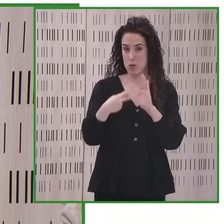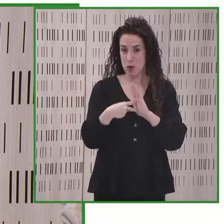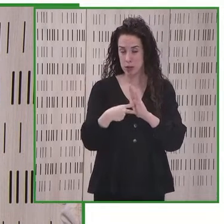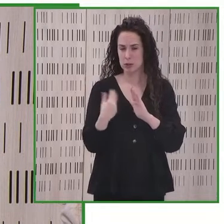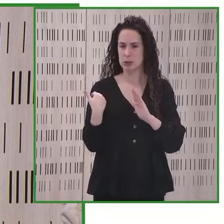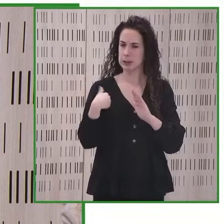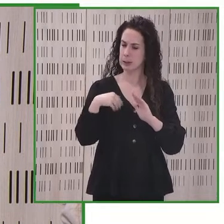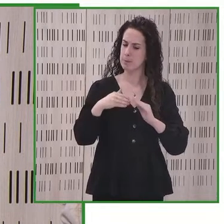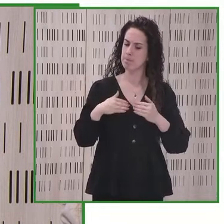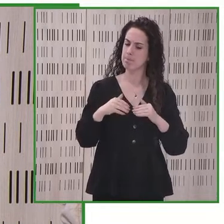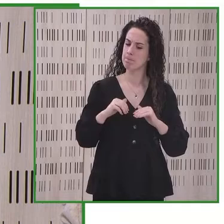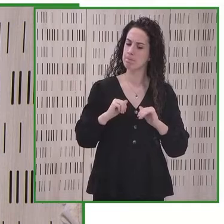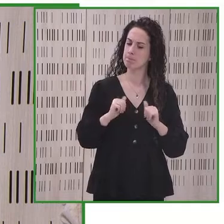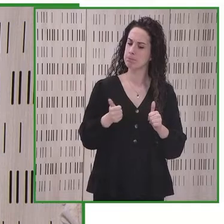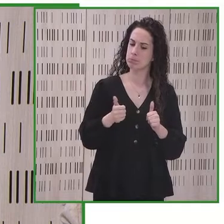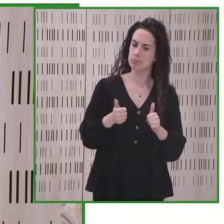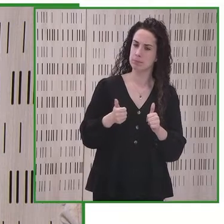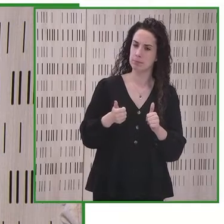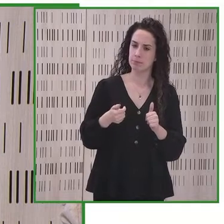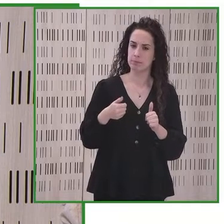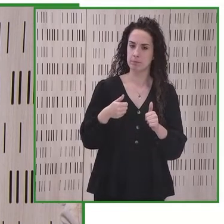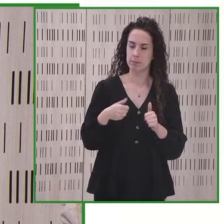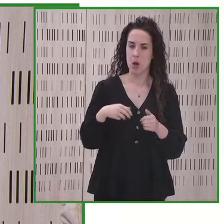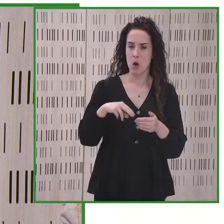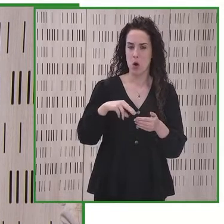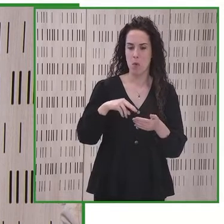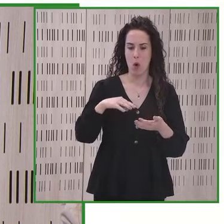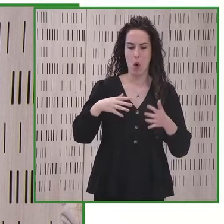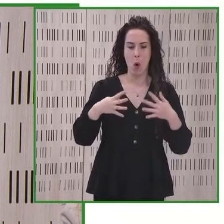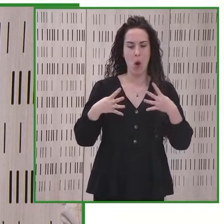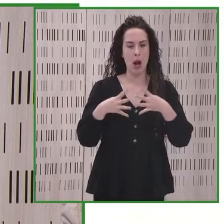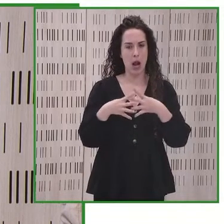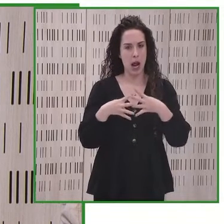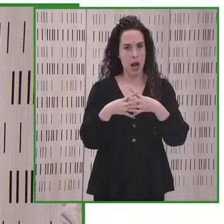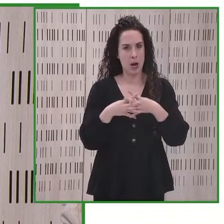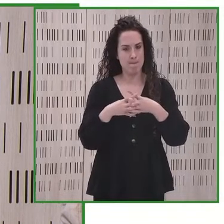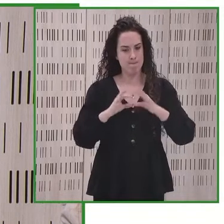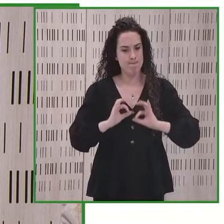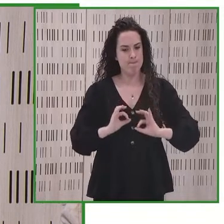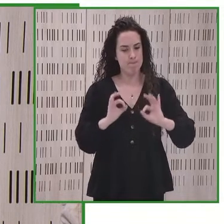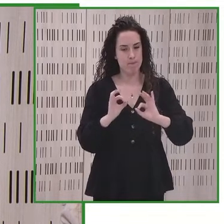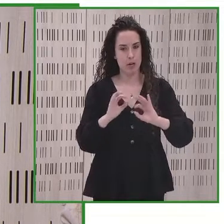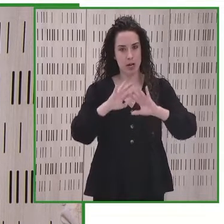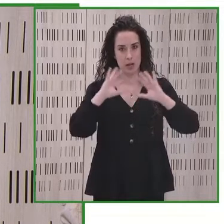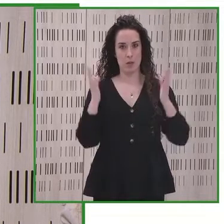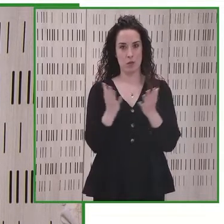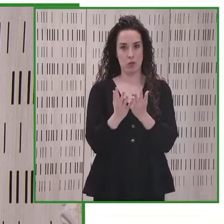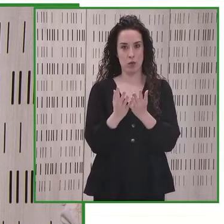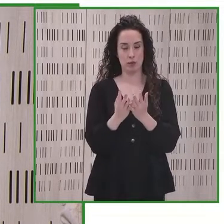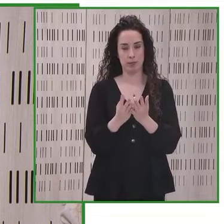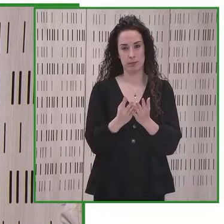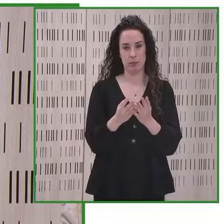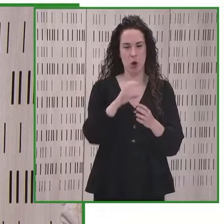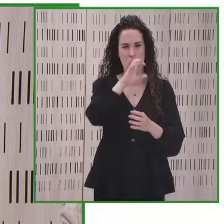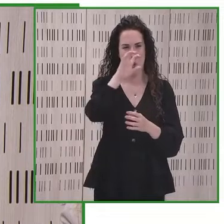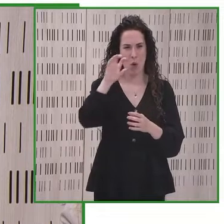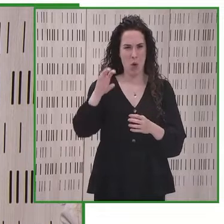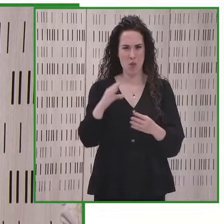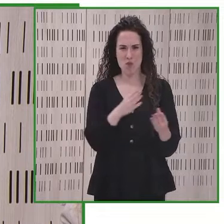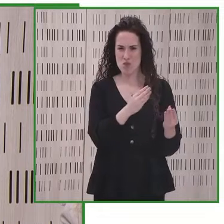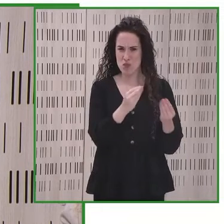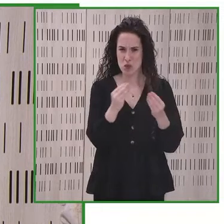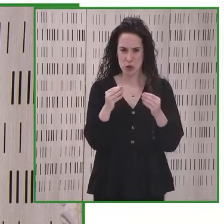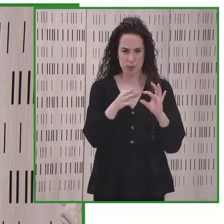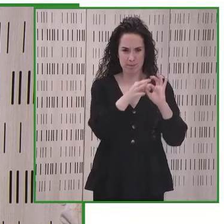el proyecto Zero Project se ha convertido en una red única que acoge a miles